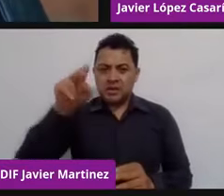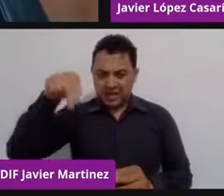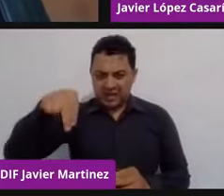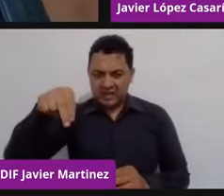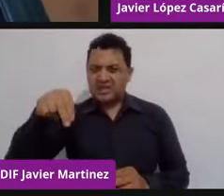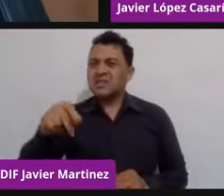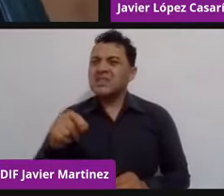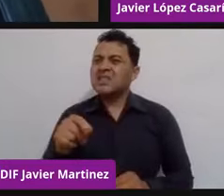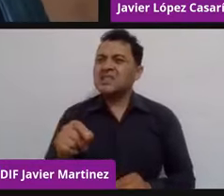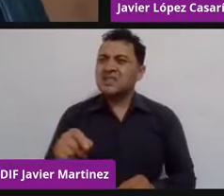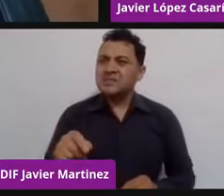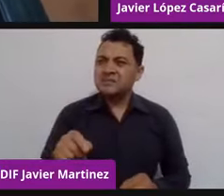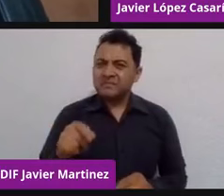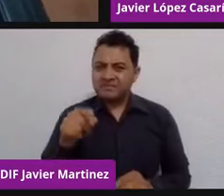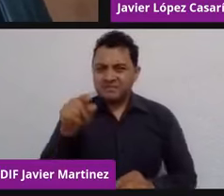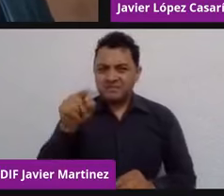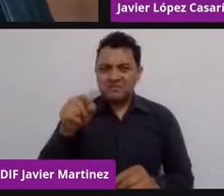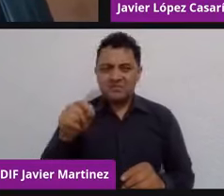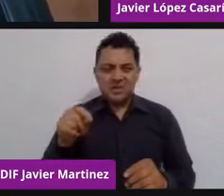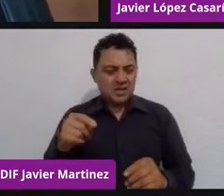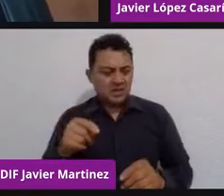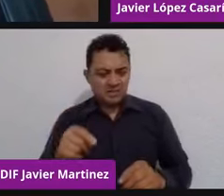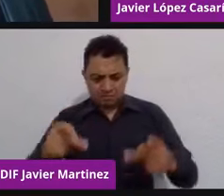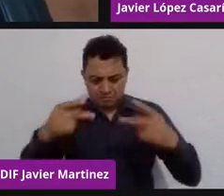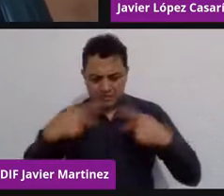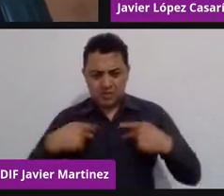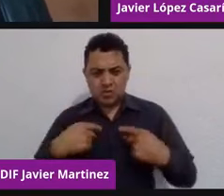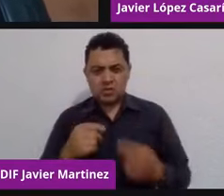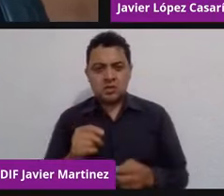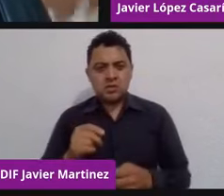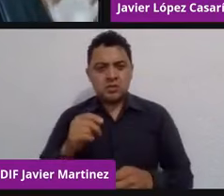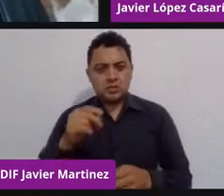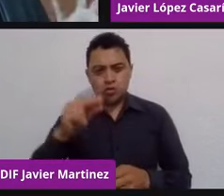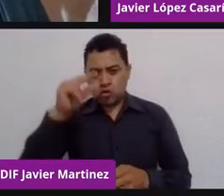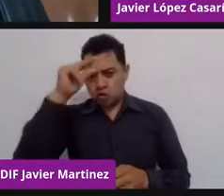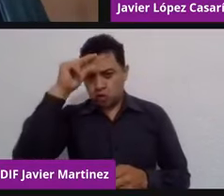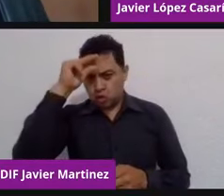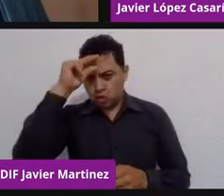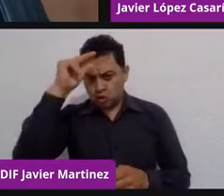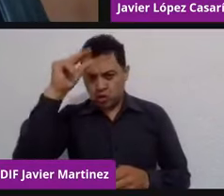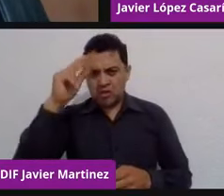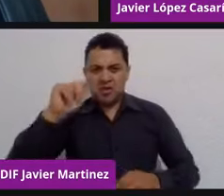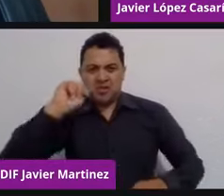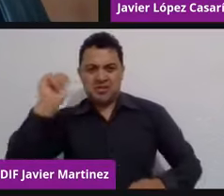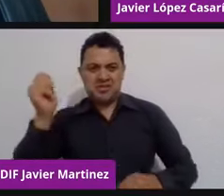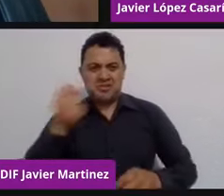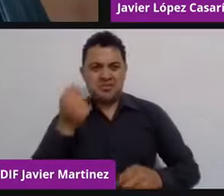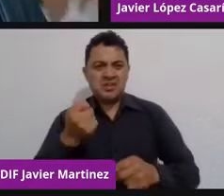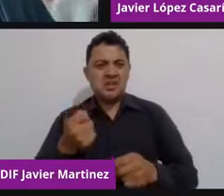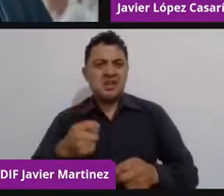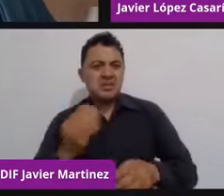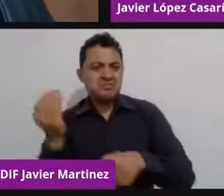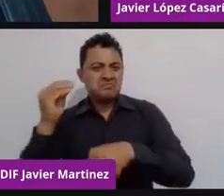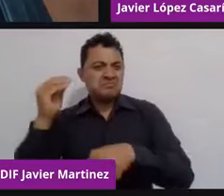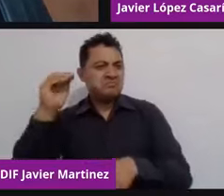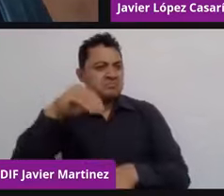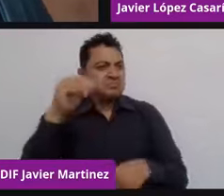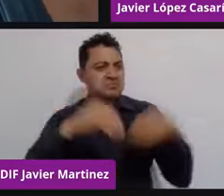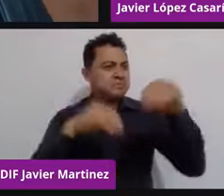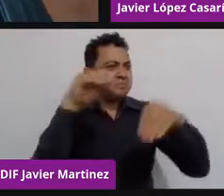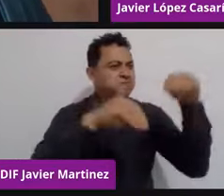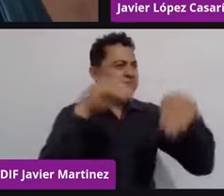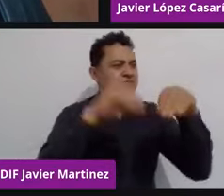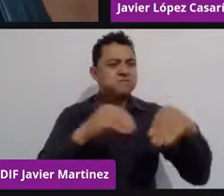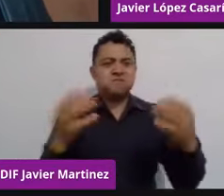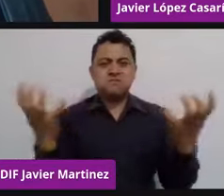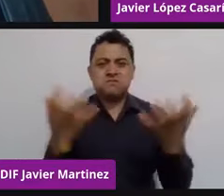Politécnico Nacional, grandes creadores de tecnologías y que seguramente harán un match contigo. Y por allí te voy